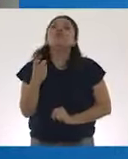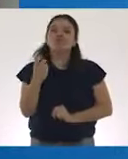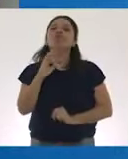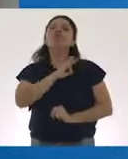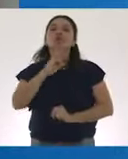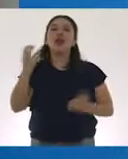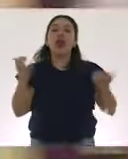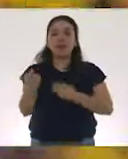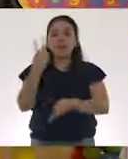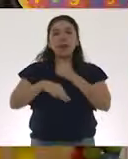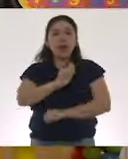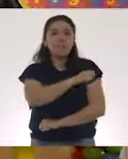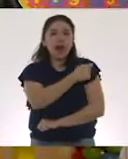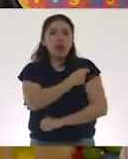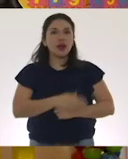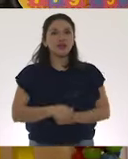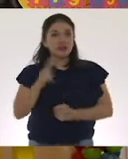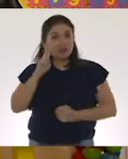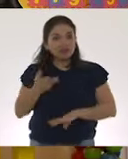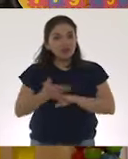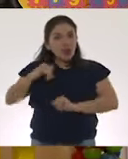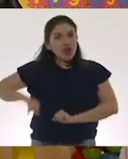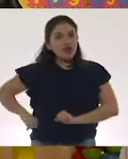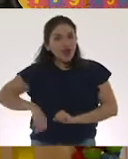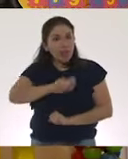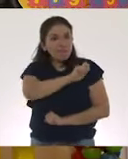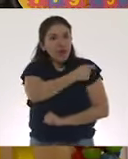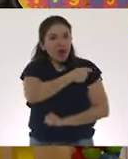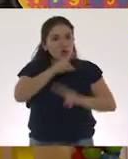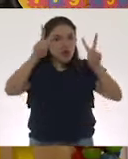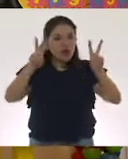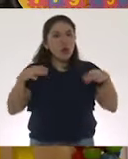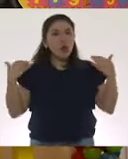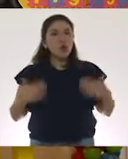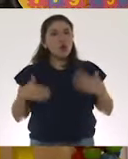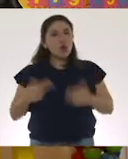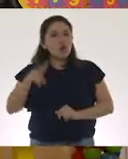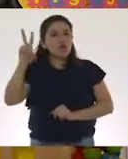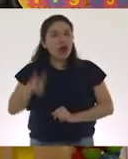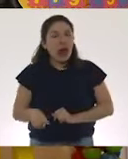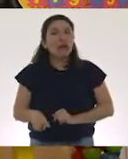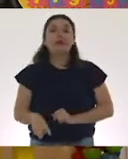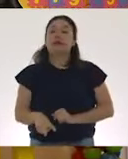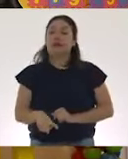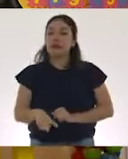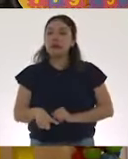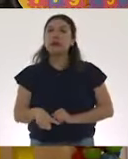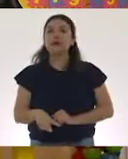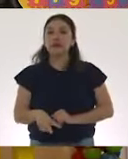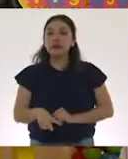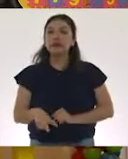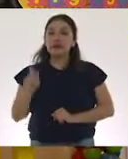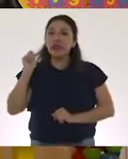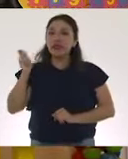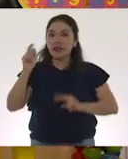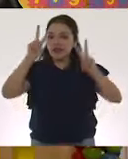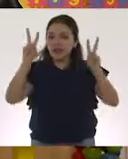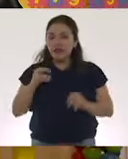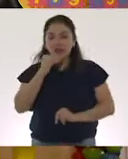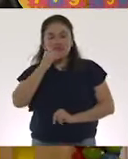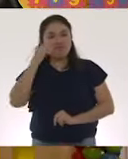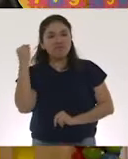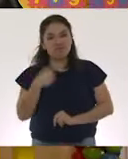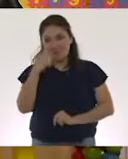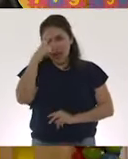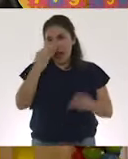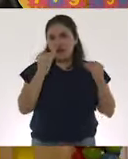como se puede hacer una vacuna. Qué interesante el tema de las vacunas, sin lugar a dudas, es un tema fascinante